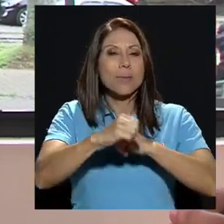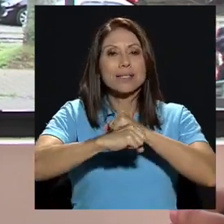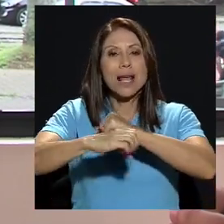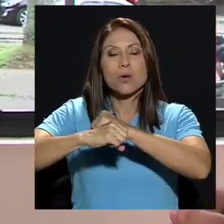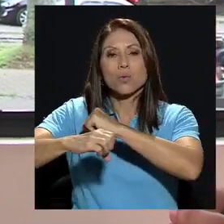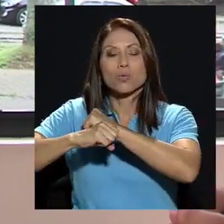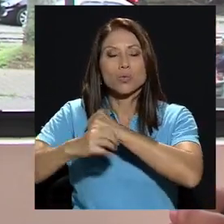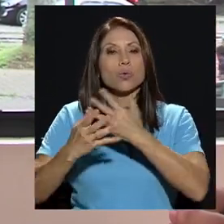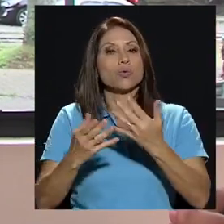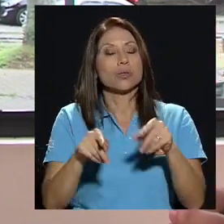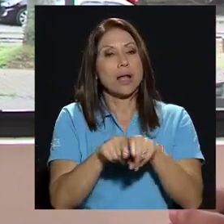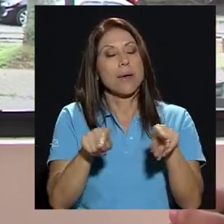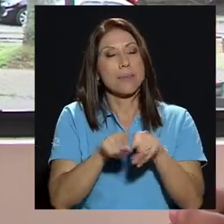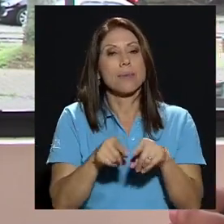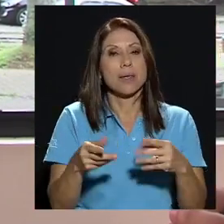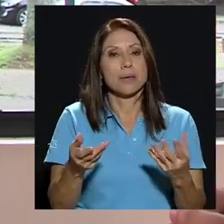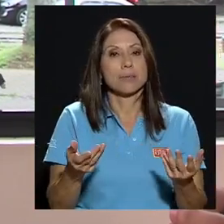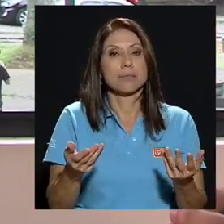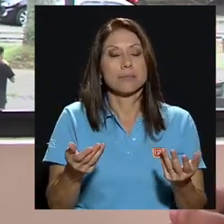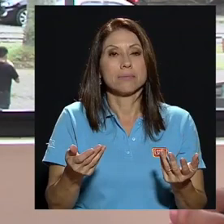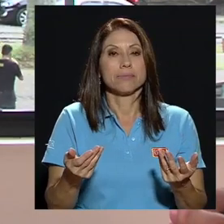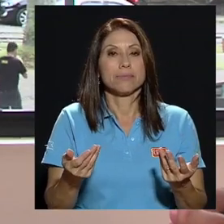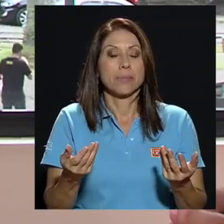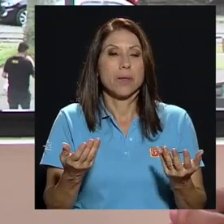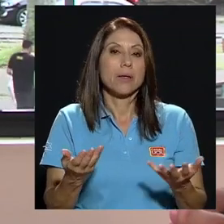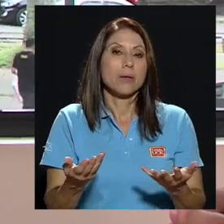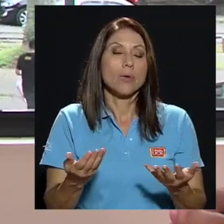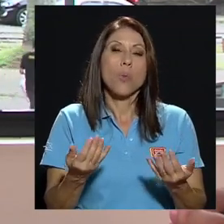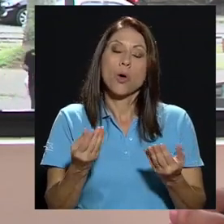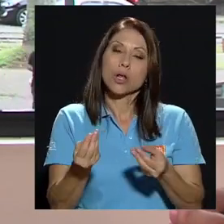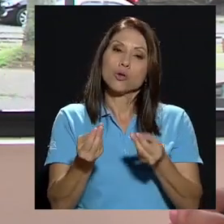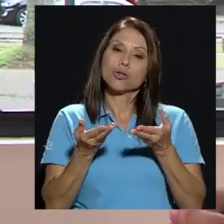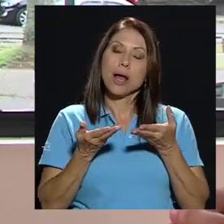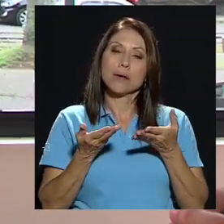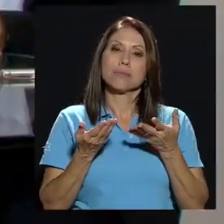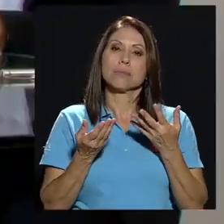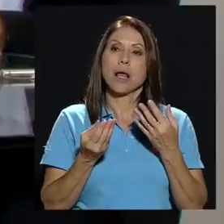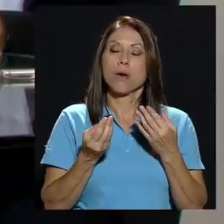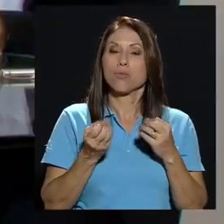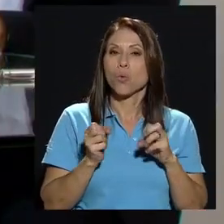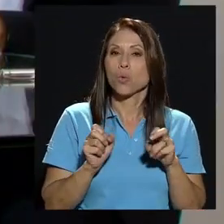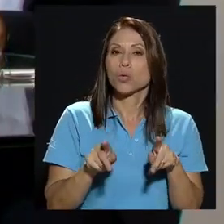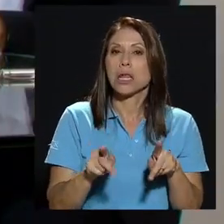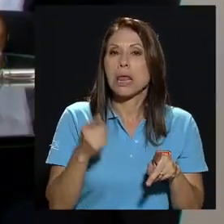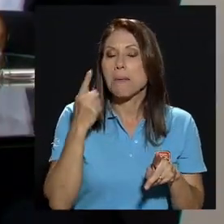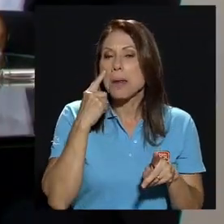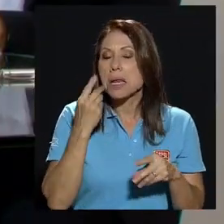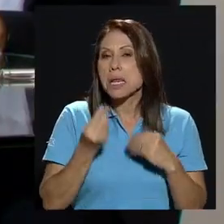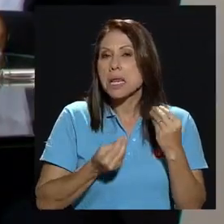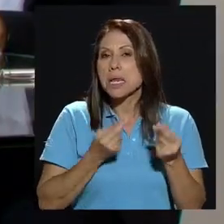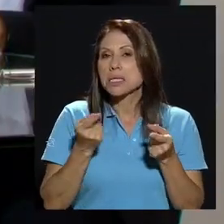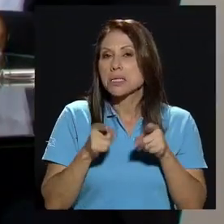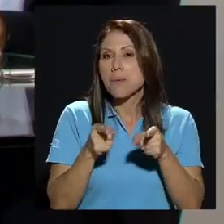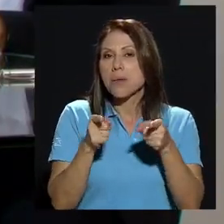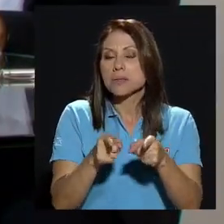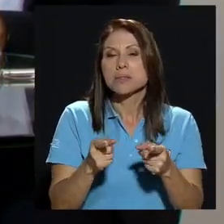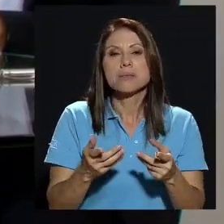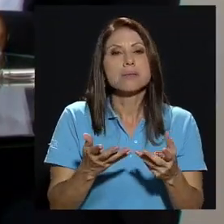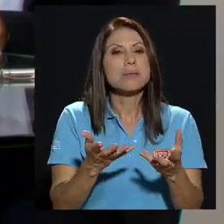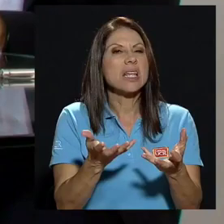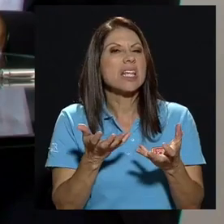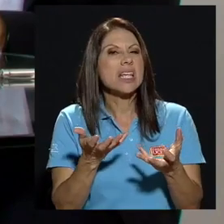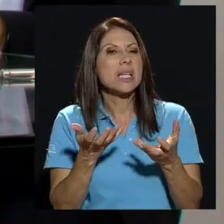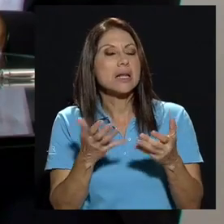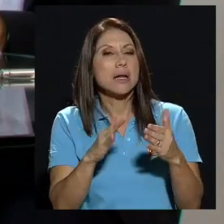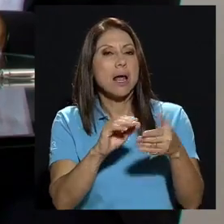hacen también nos dan un poco la pauta, la visión de qué está pasando, qué es lo que quiere la